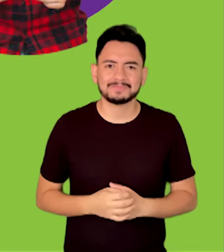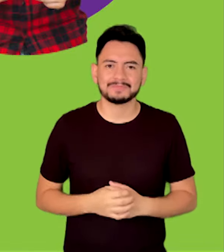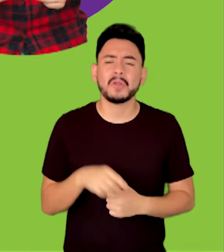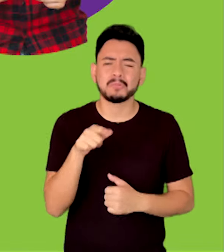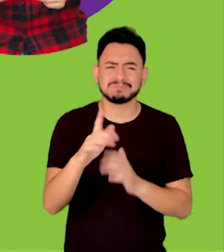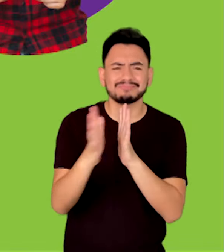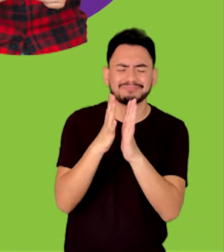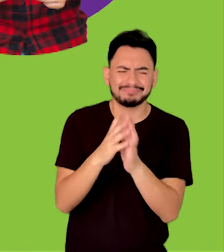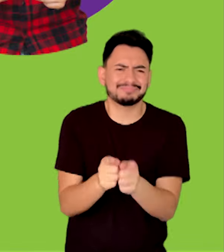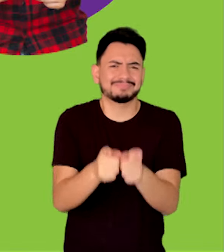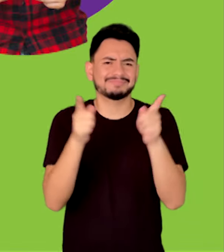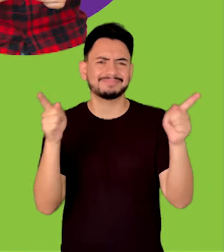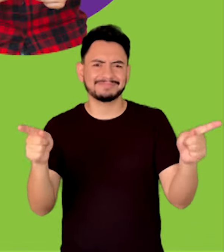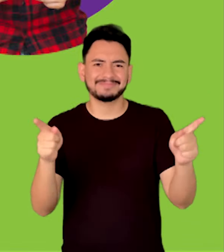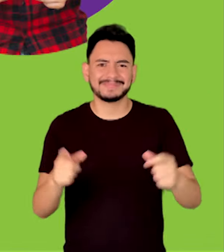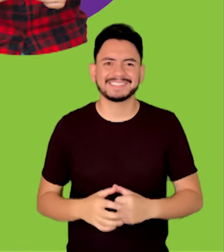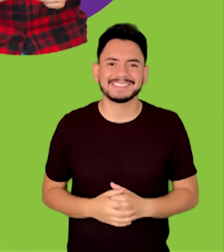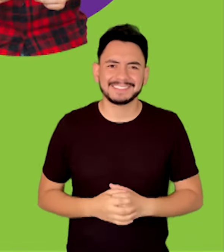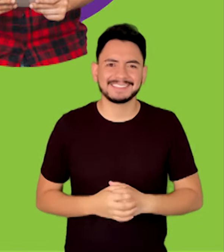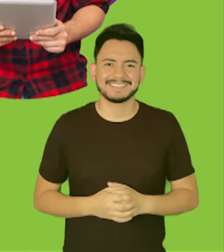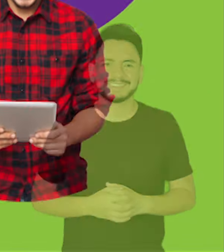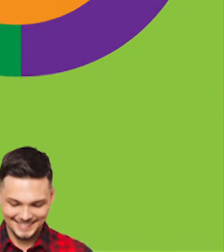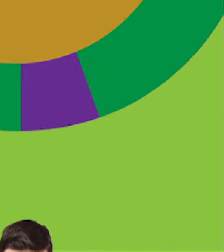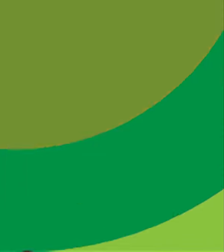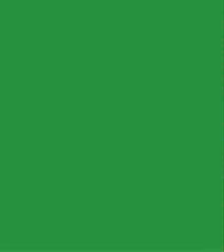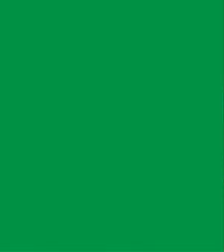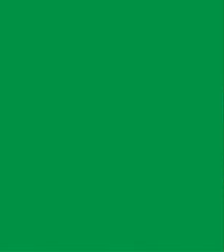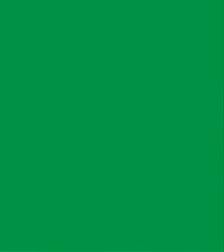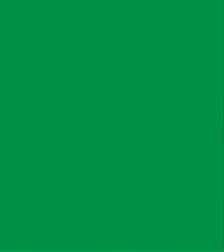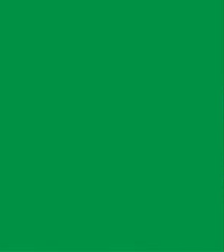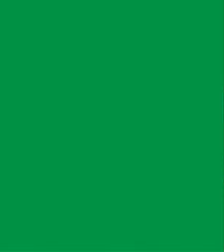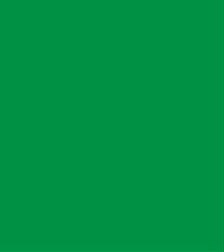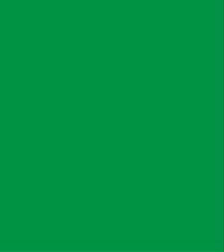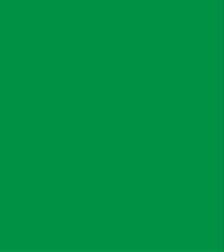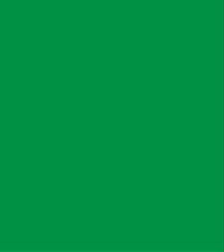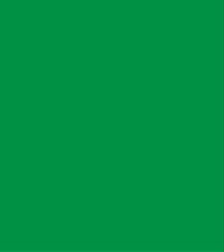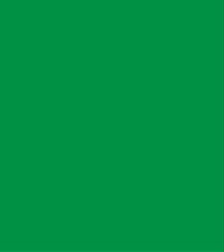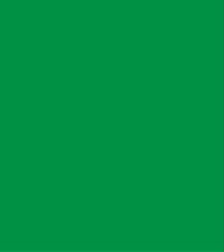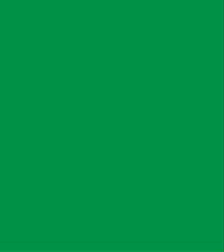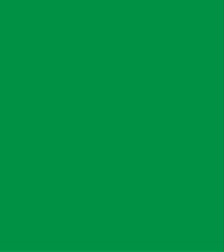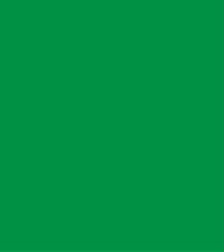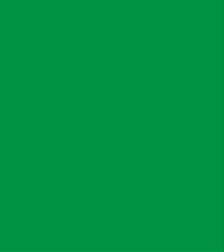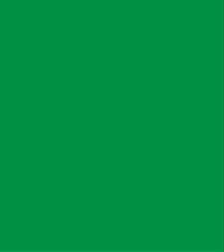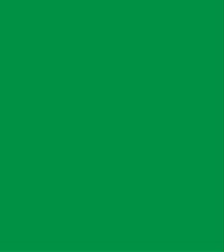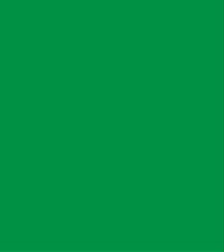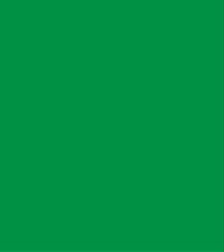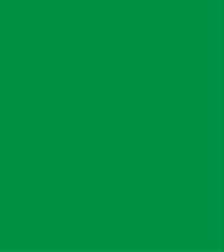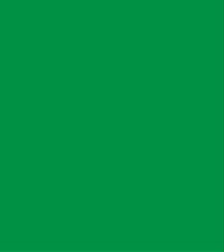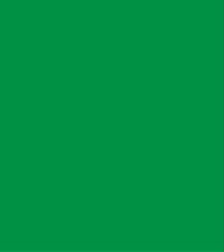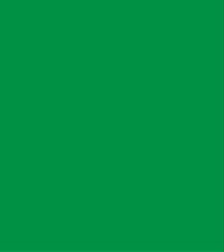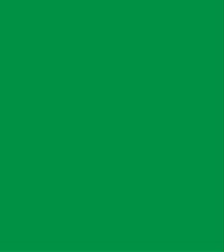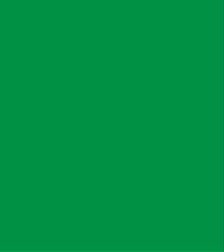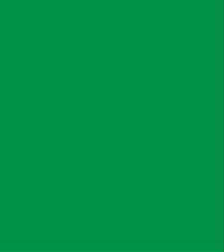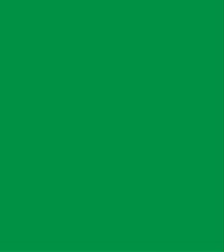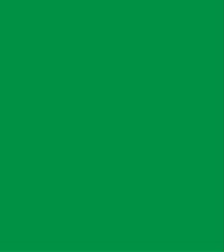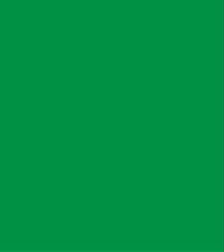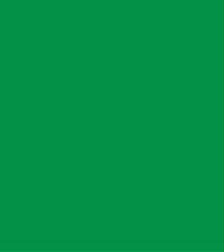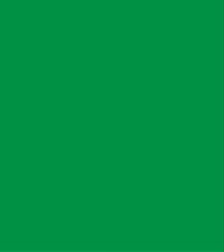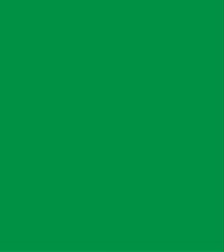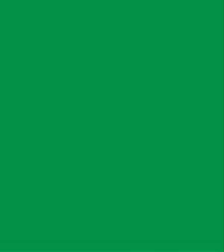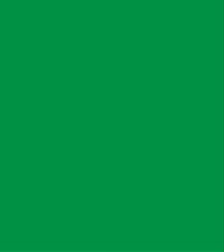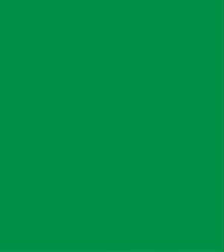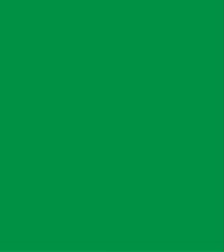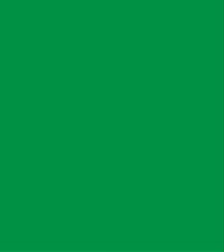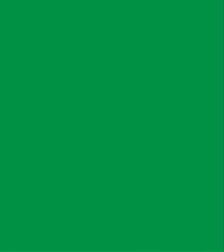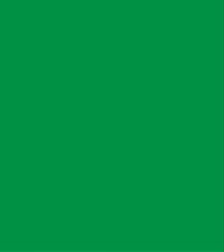-219-5371. Institución sujeta a inspección y vigilancia por el Ministerio de Educación Nacional.